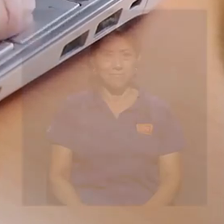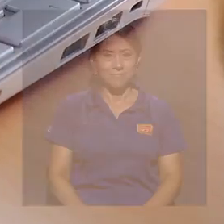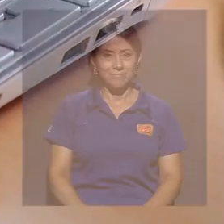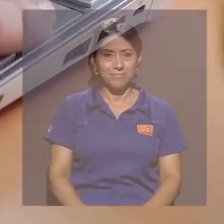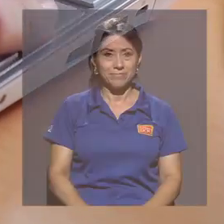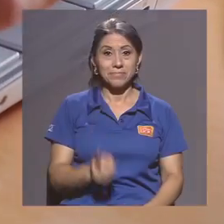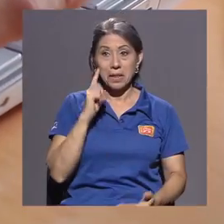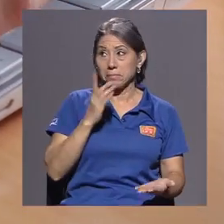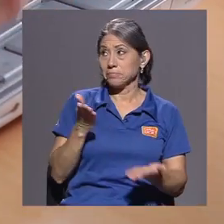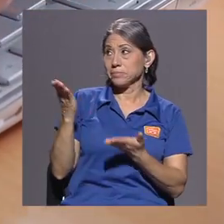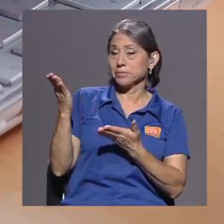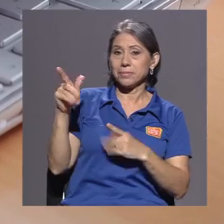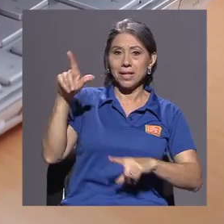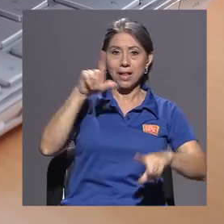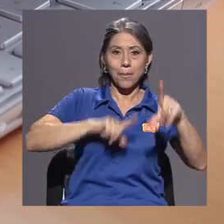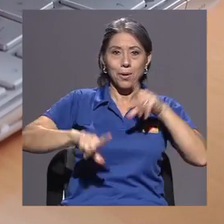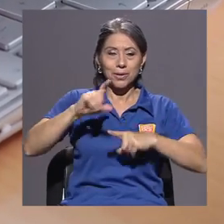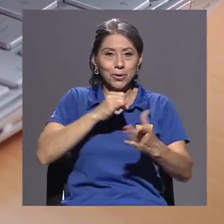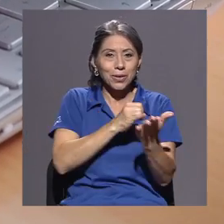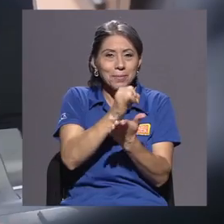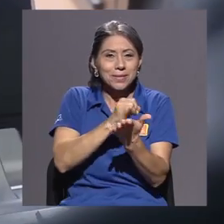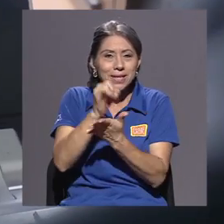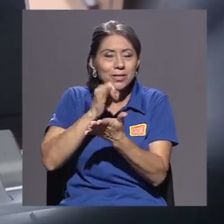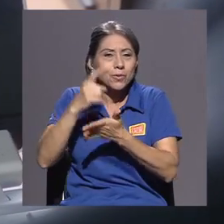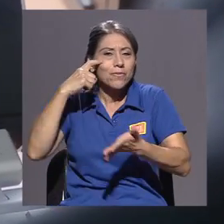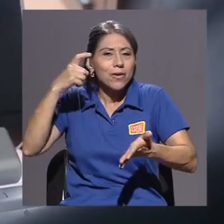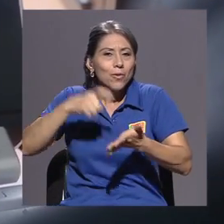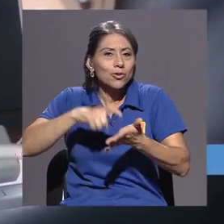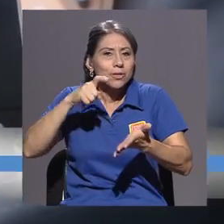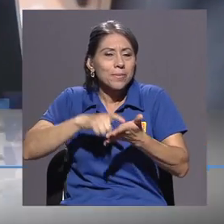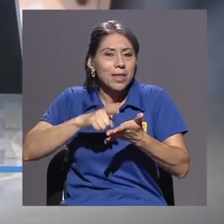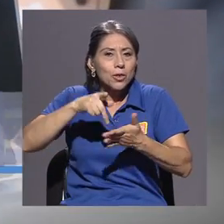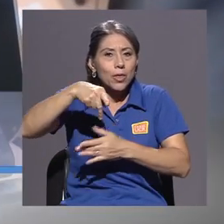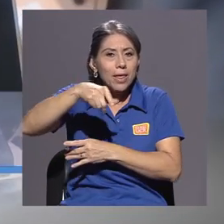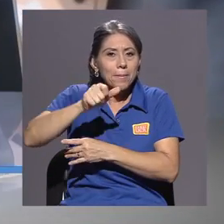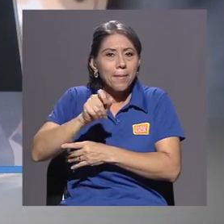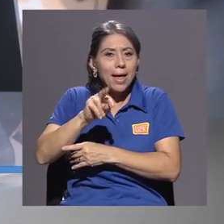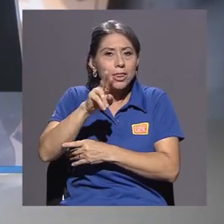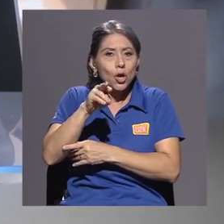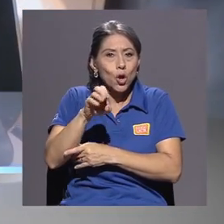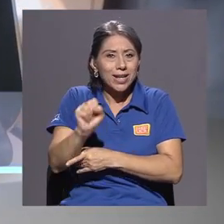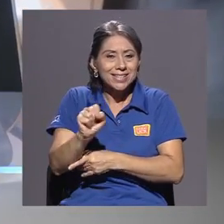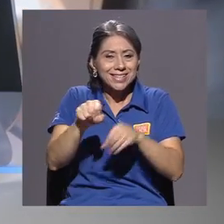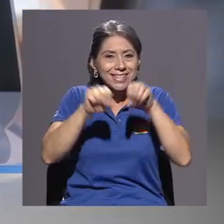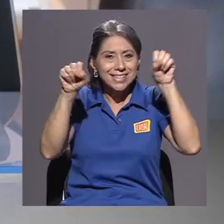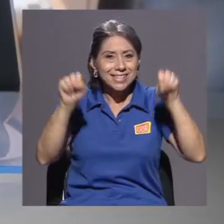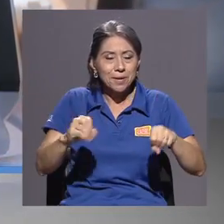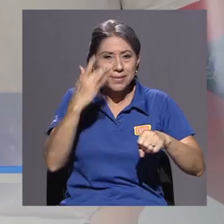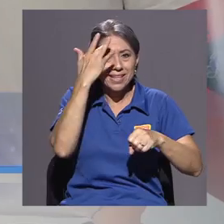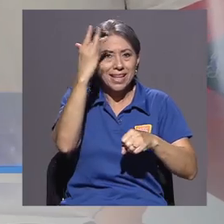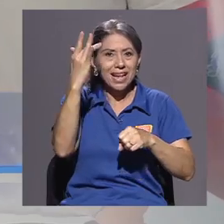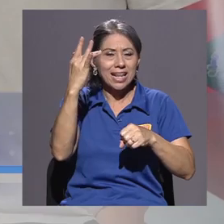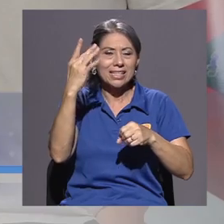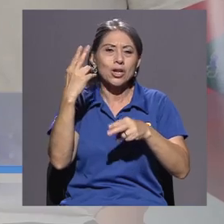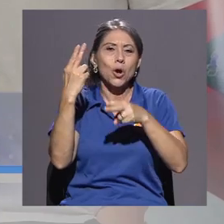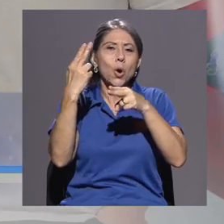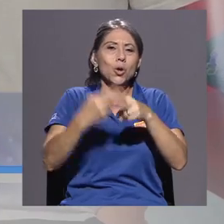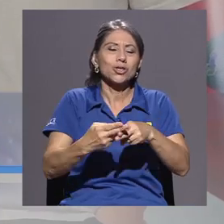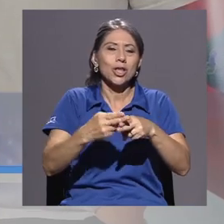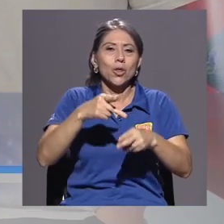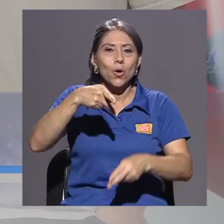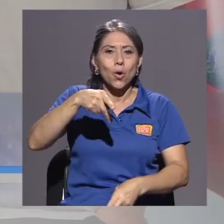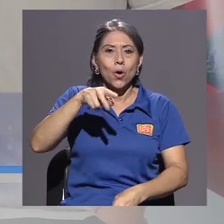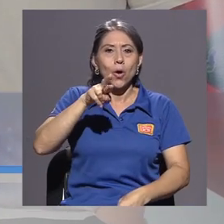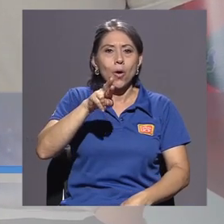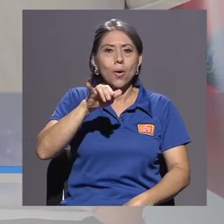Este es el laboratorio de investigación en reconocimiento de patrones y sistemas inteligentes, más conocido como el Prislav.